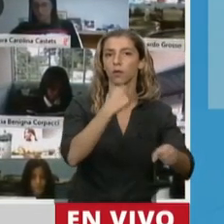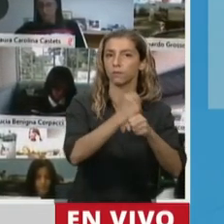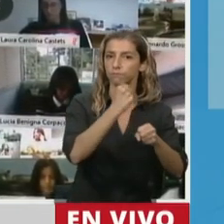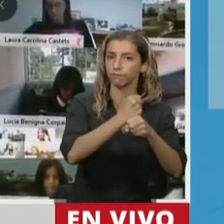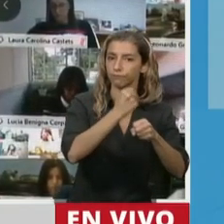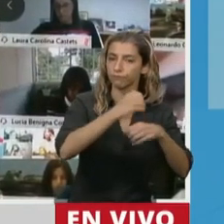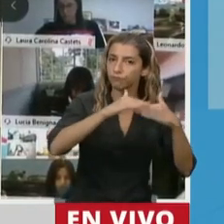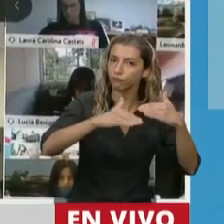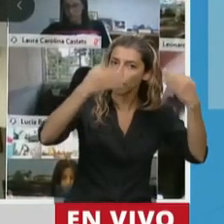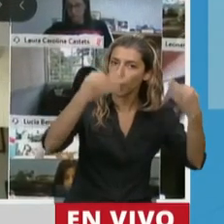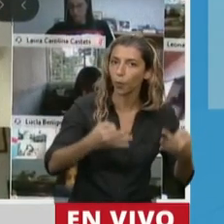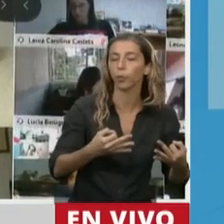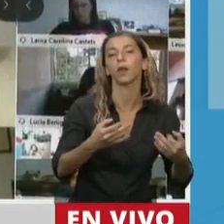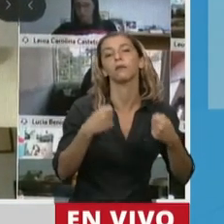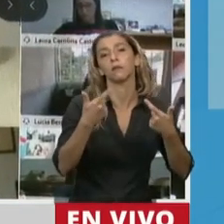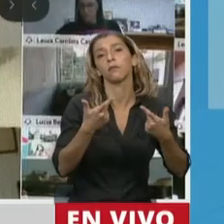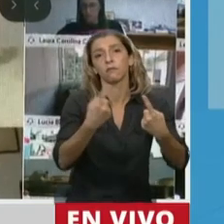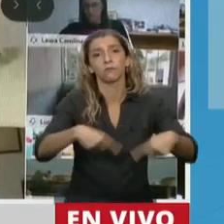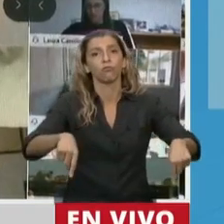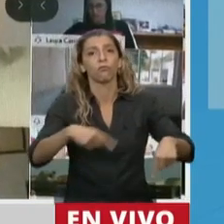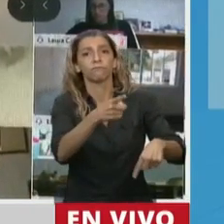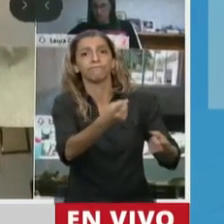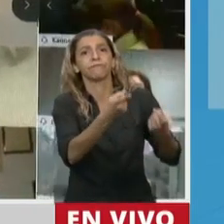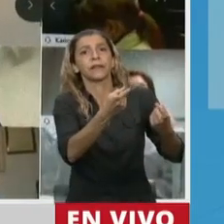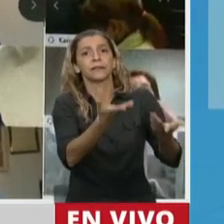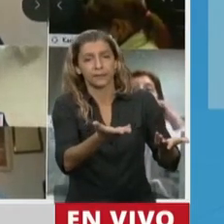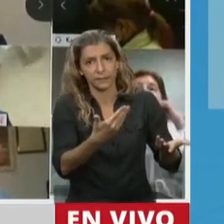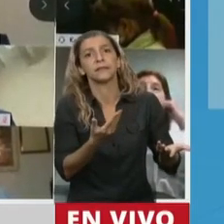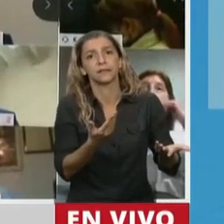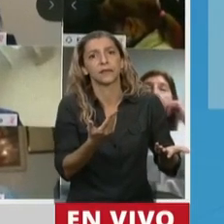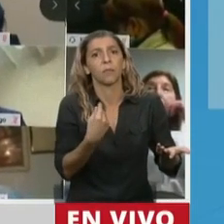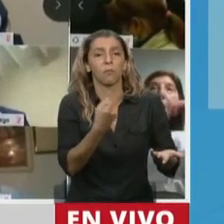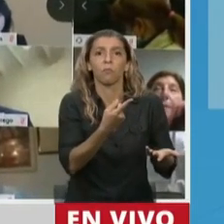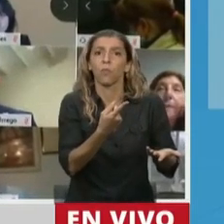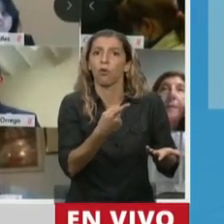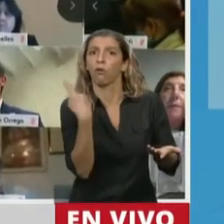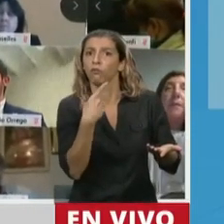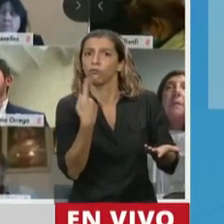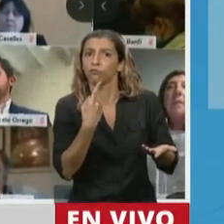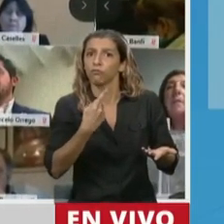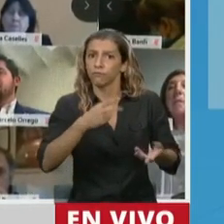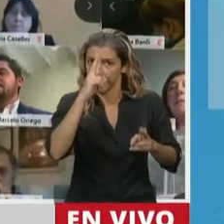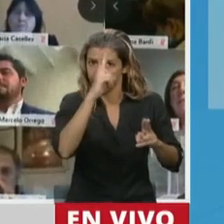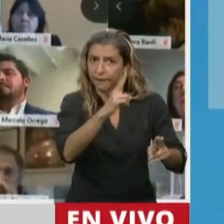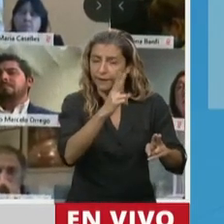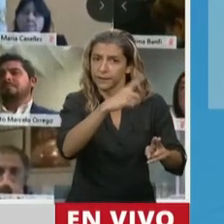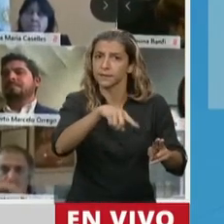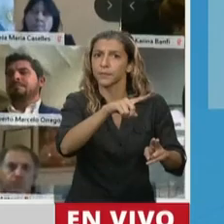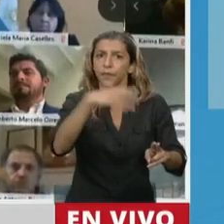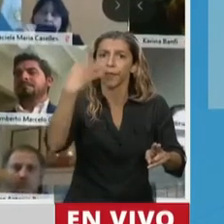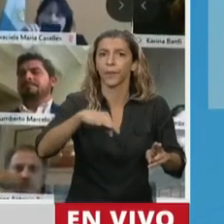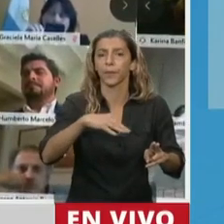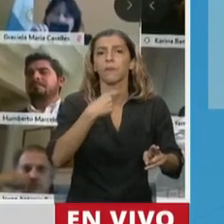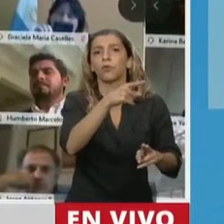regule su actividad en esta circunstancia, que les garantice condiciones de seguridad y estabilidad